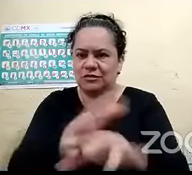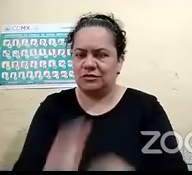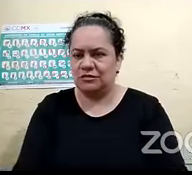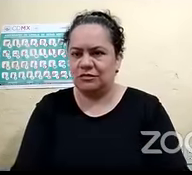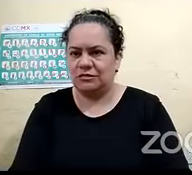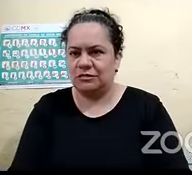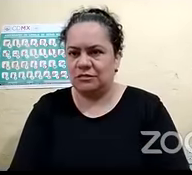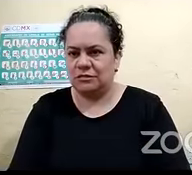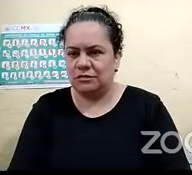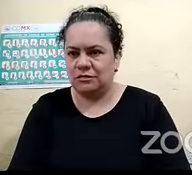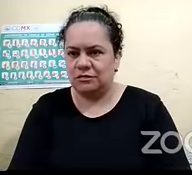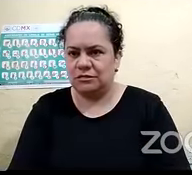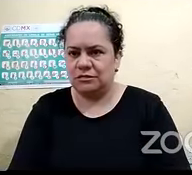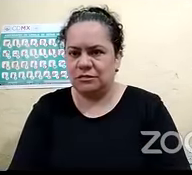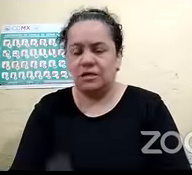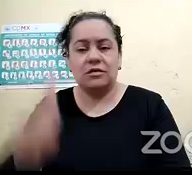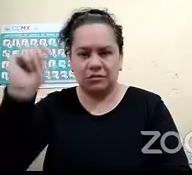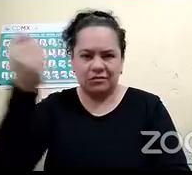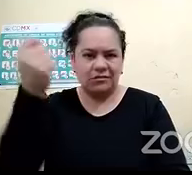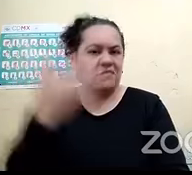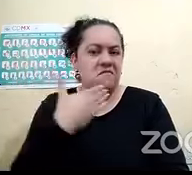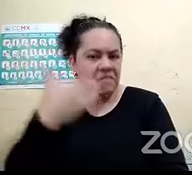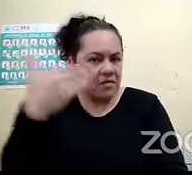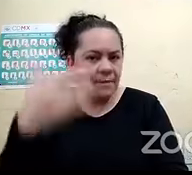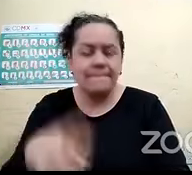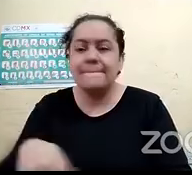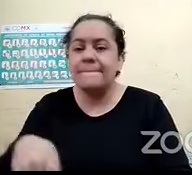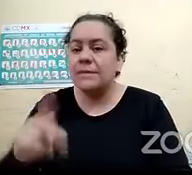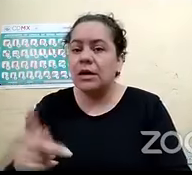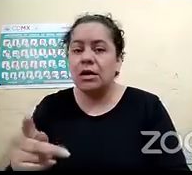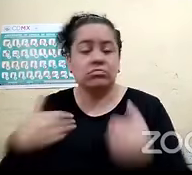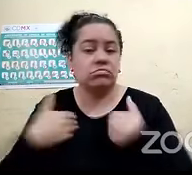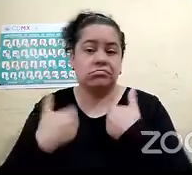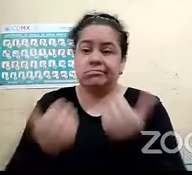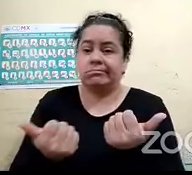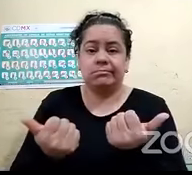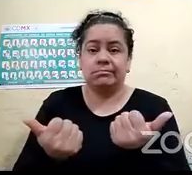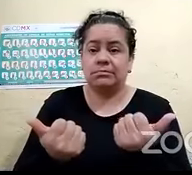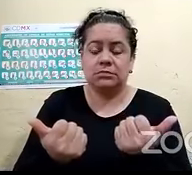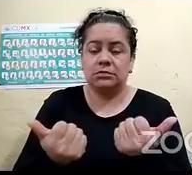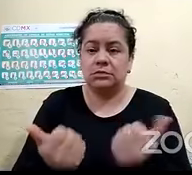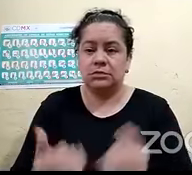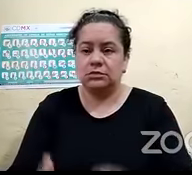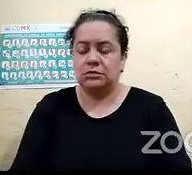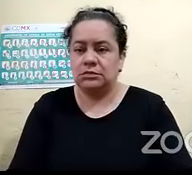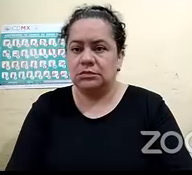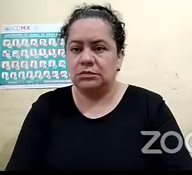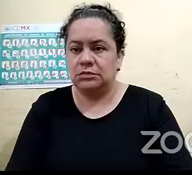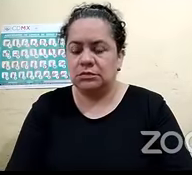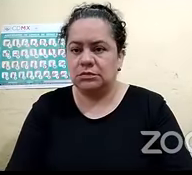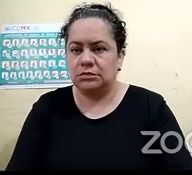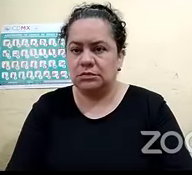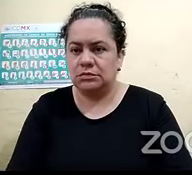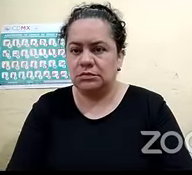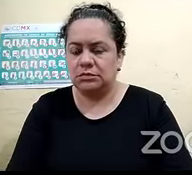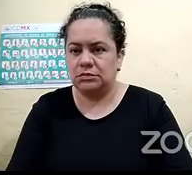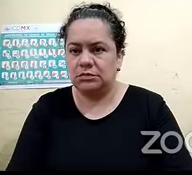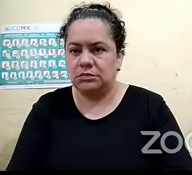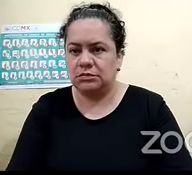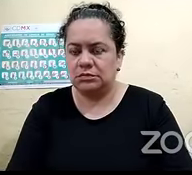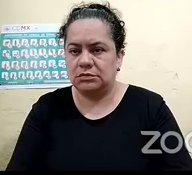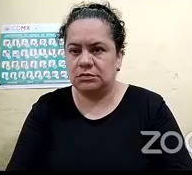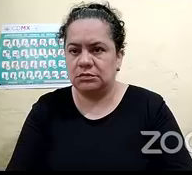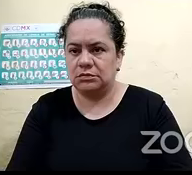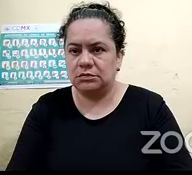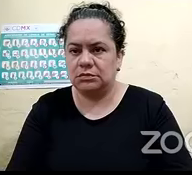por mucha buena tecnología que tengamos, pues obviamente también tiene sus bemoles y nos quedamos ahí coartados. Y lo que estamos buscando en todo